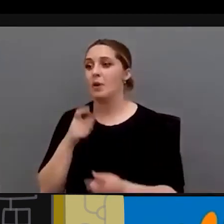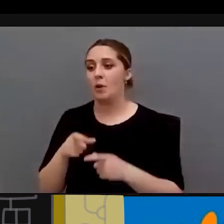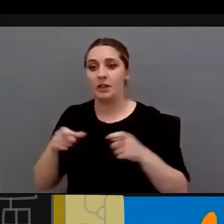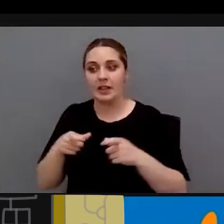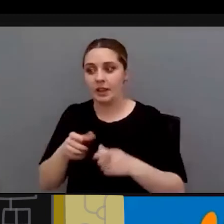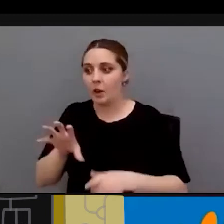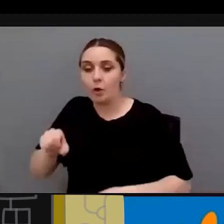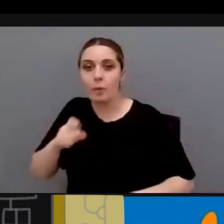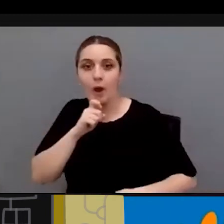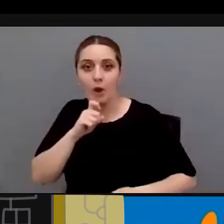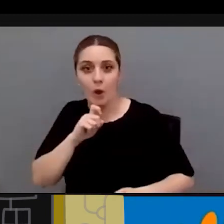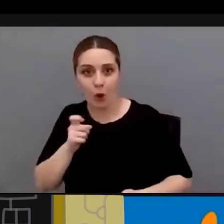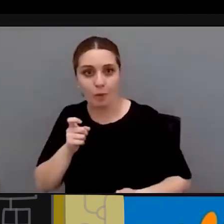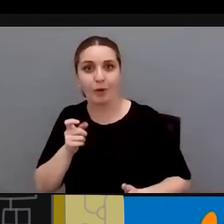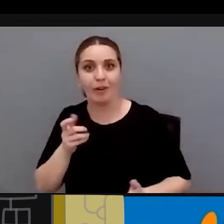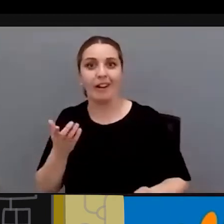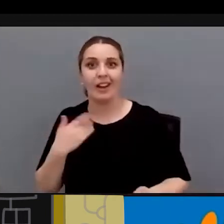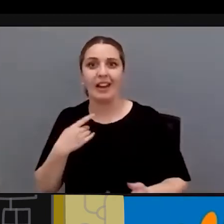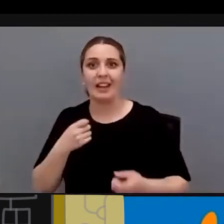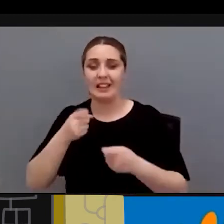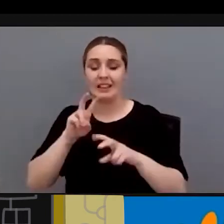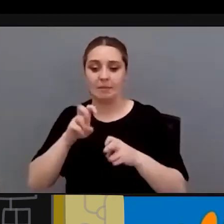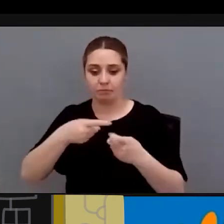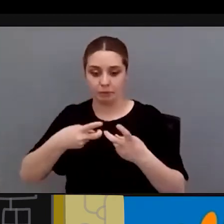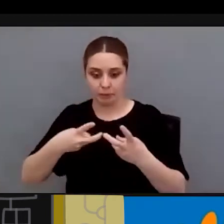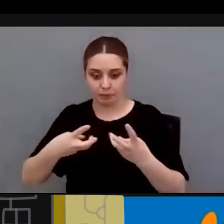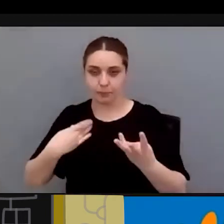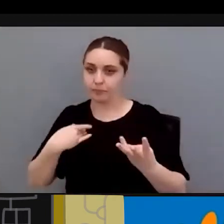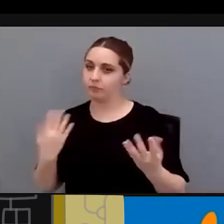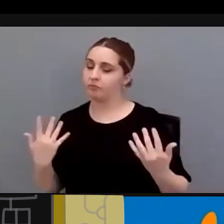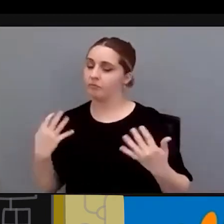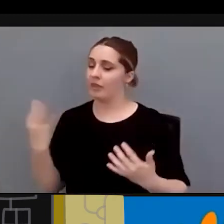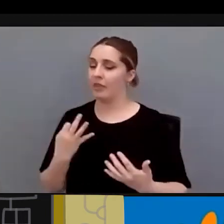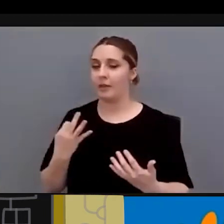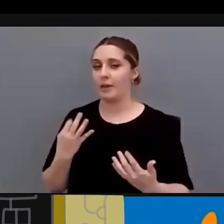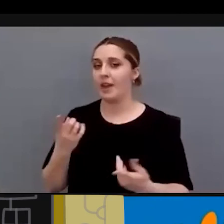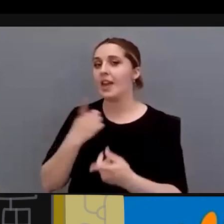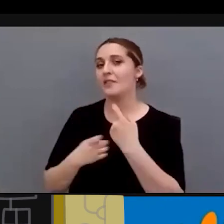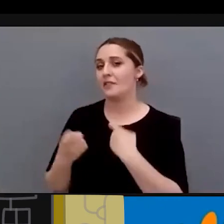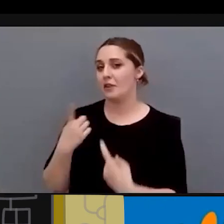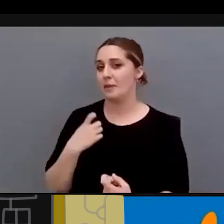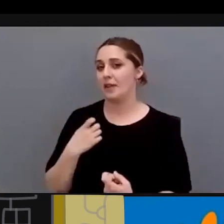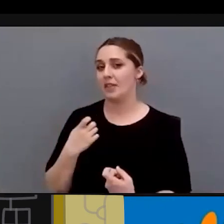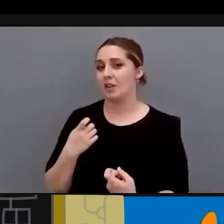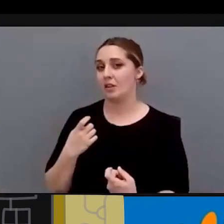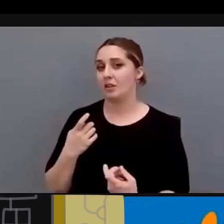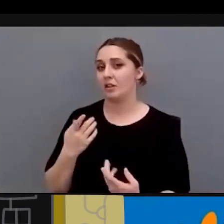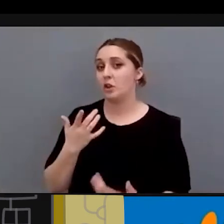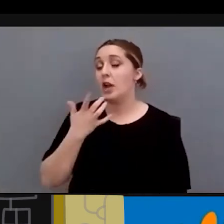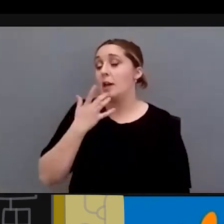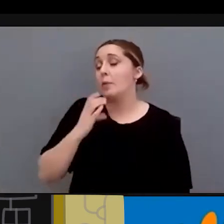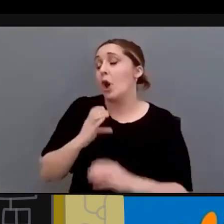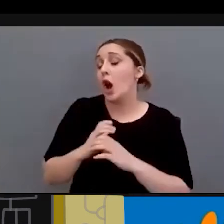no sé hay un montón de cuestiones que hay que tener en cuenta en la información digo el ejemplo de los